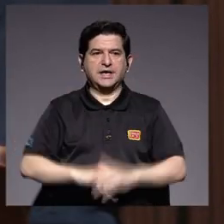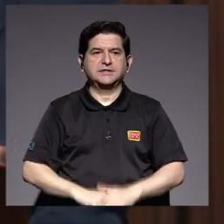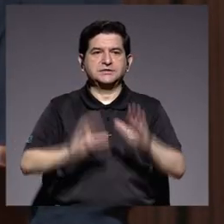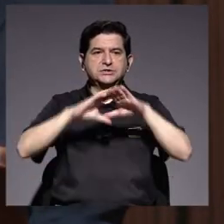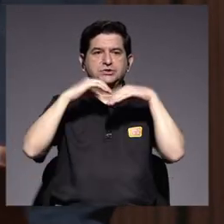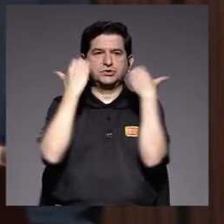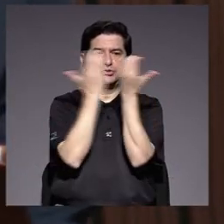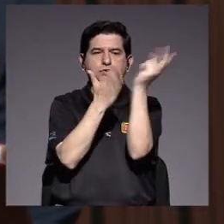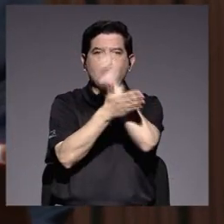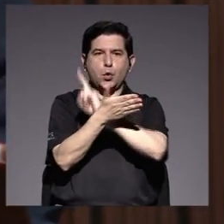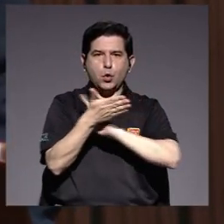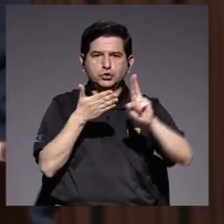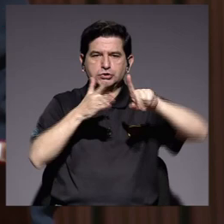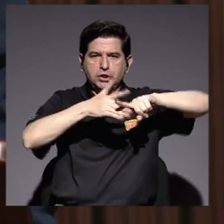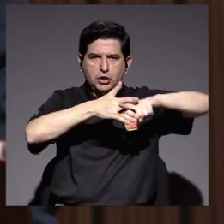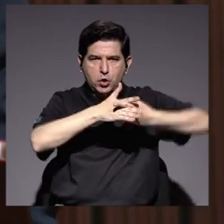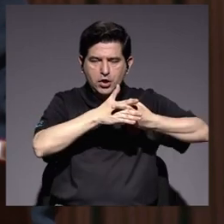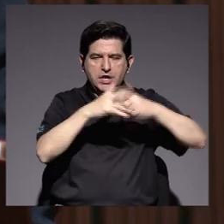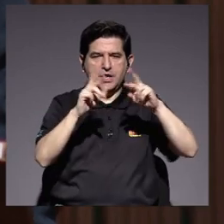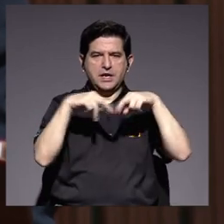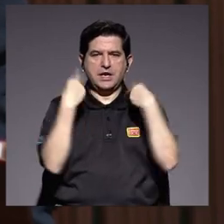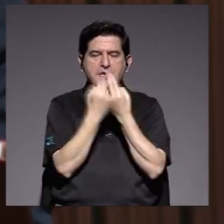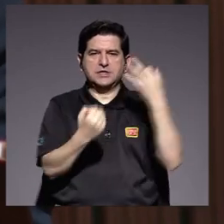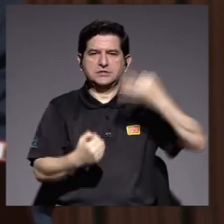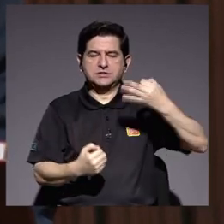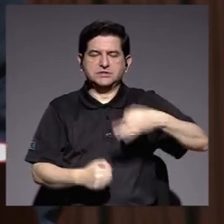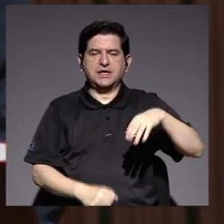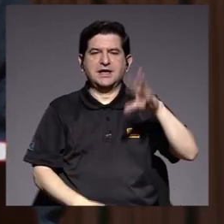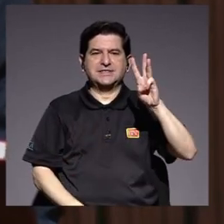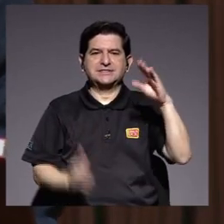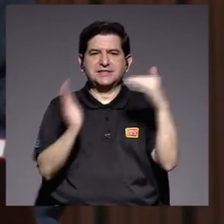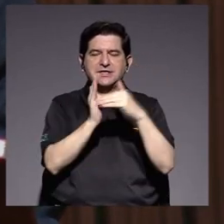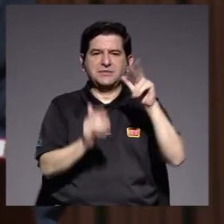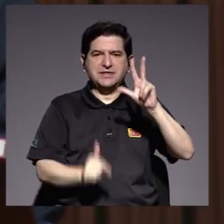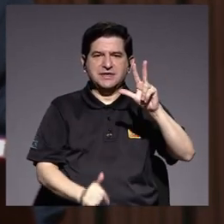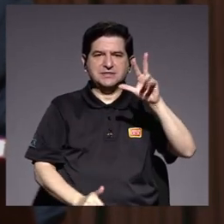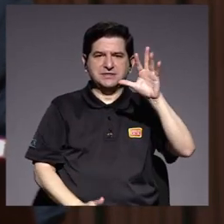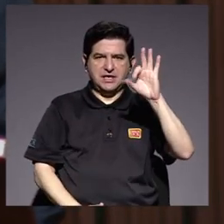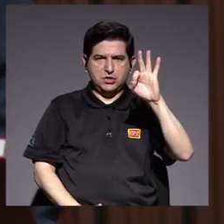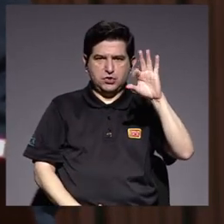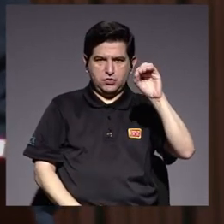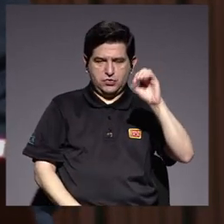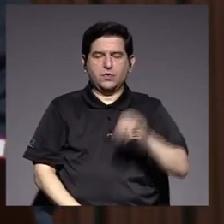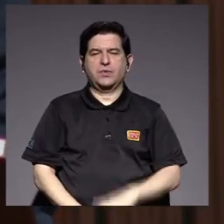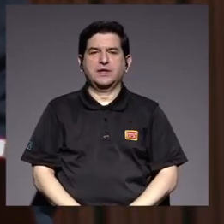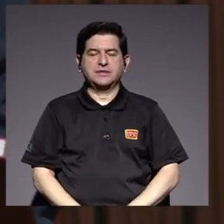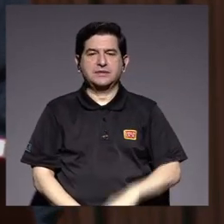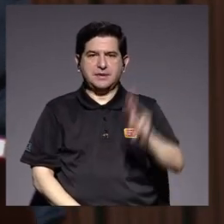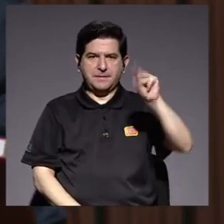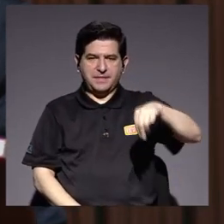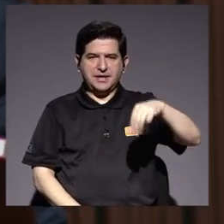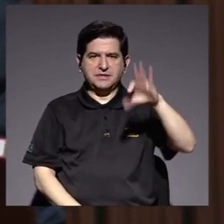la profesora catedrática Madeline Howard Mora, hará la apertura de sesión solemne y procederá a dar